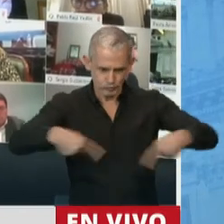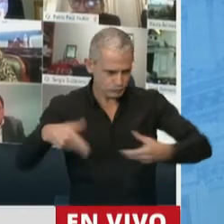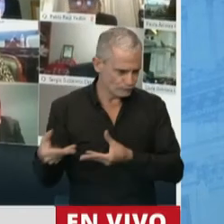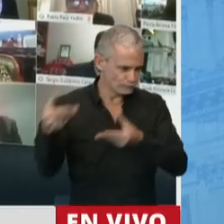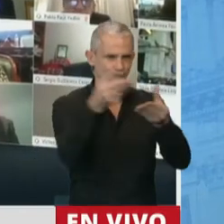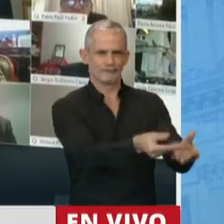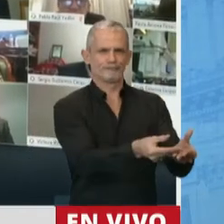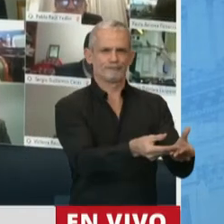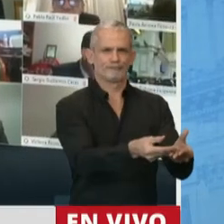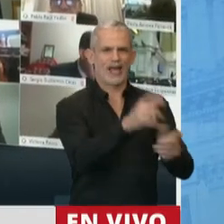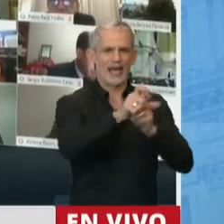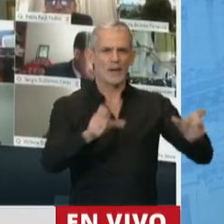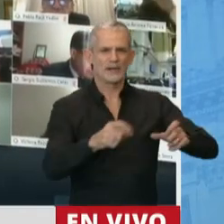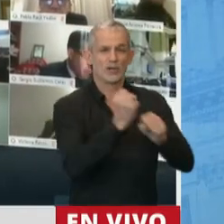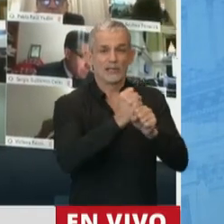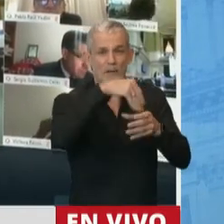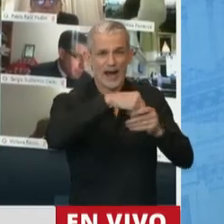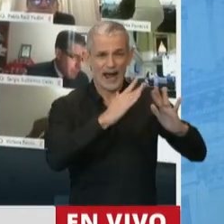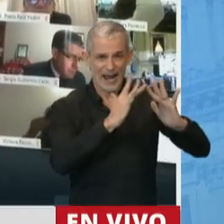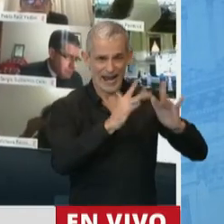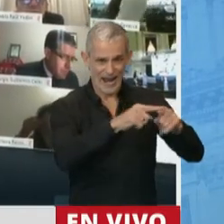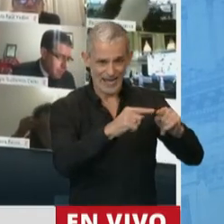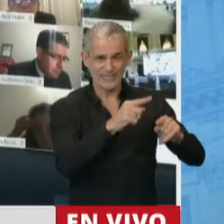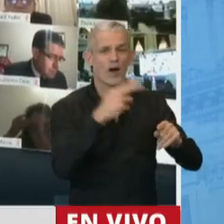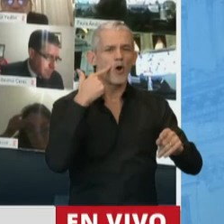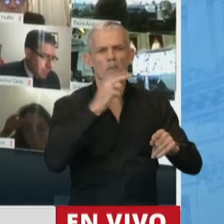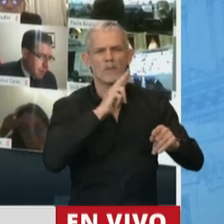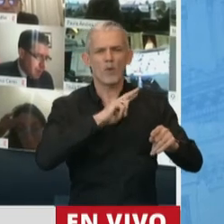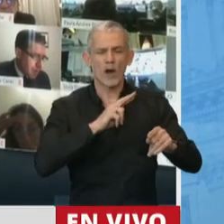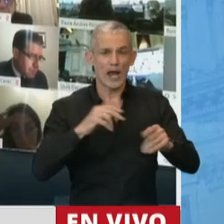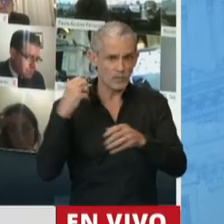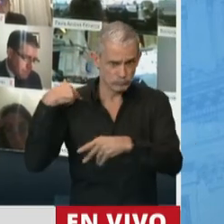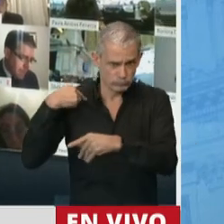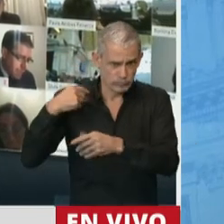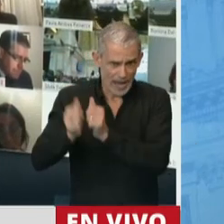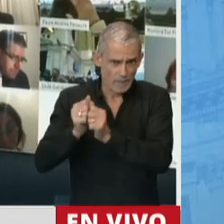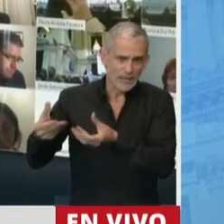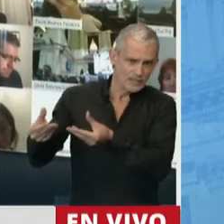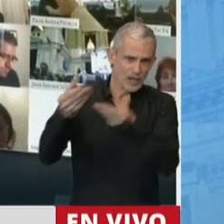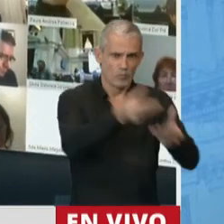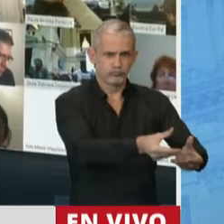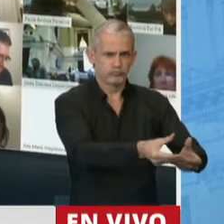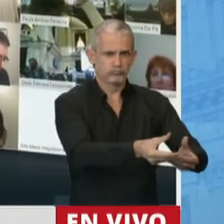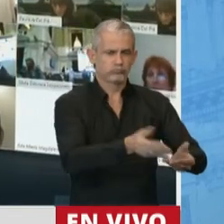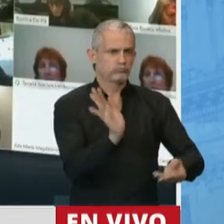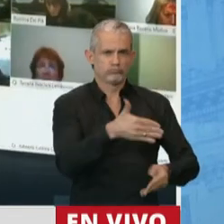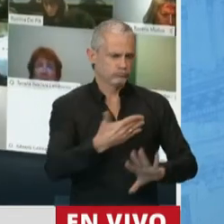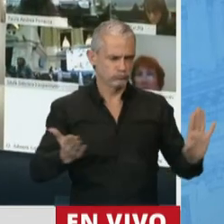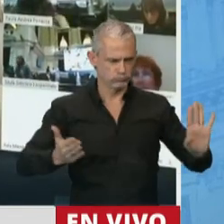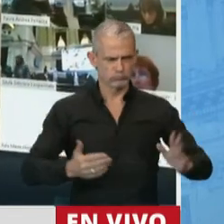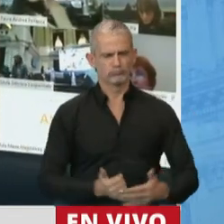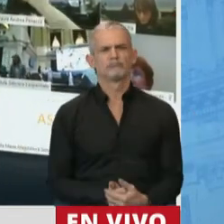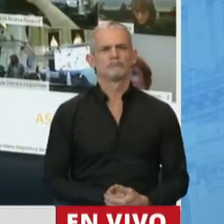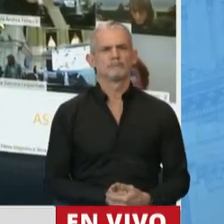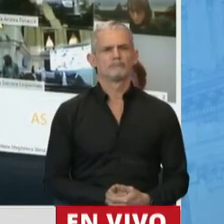necesarios al teletrabajador, teletrabajadora, por parte del empresario.